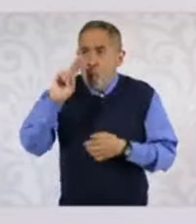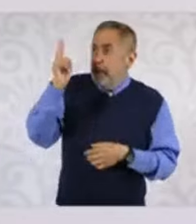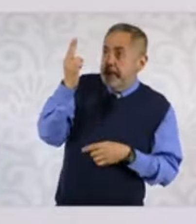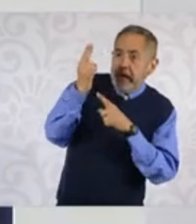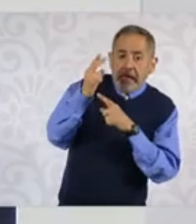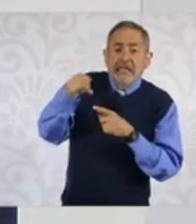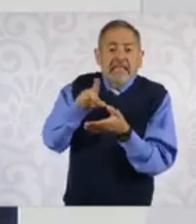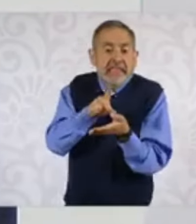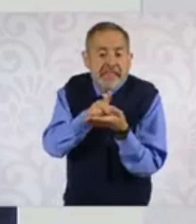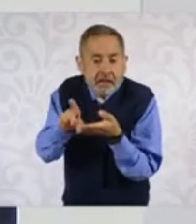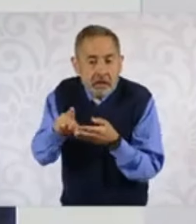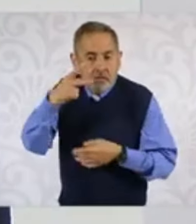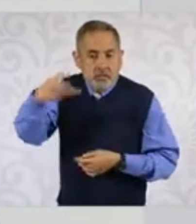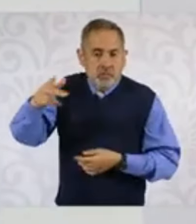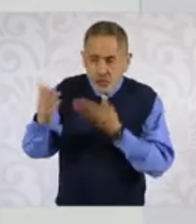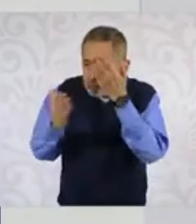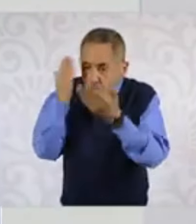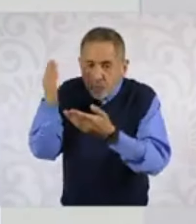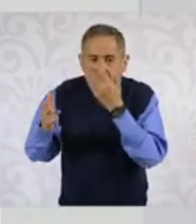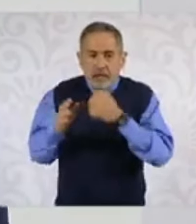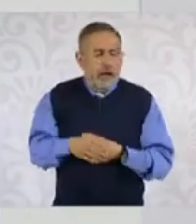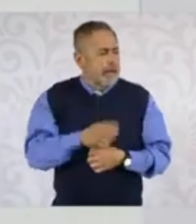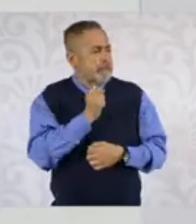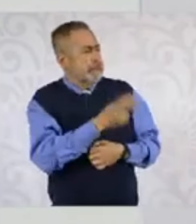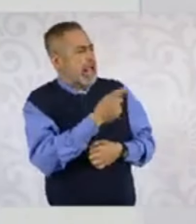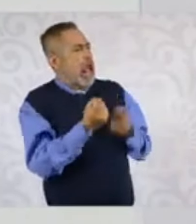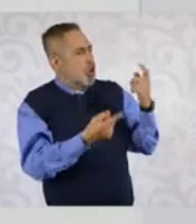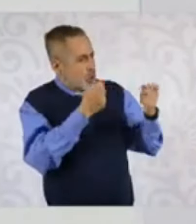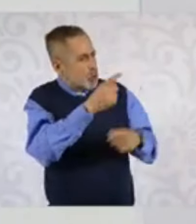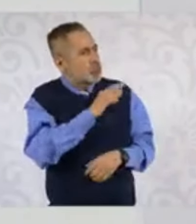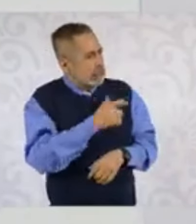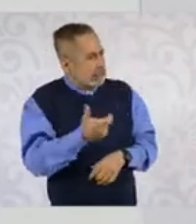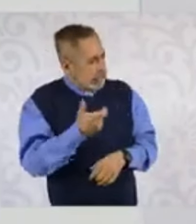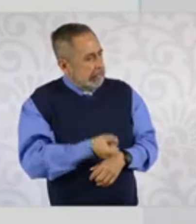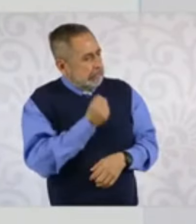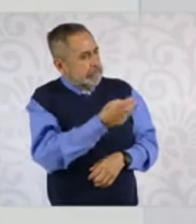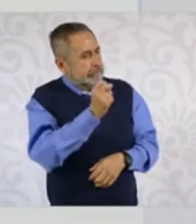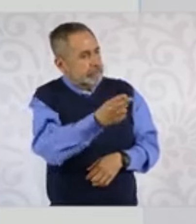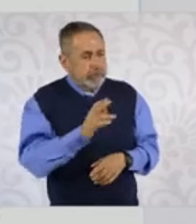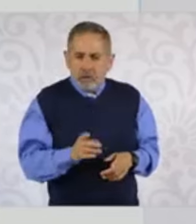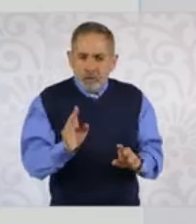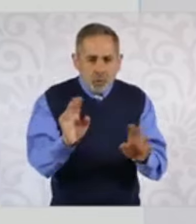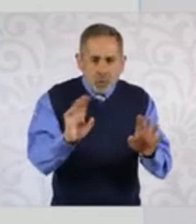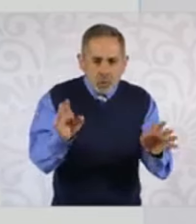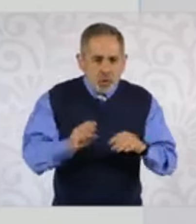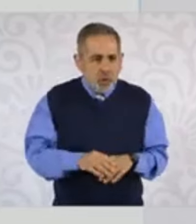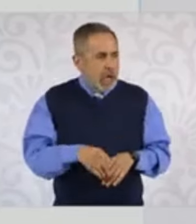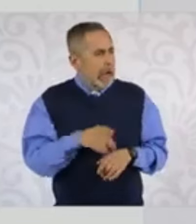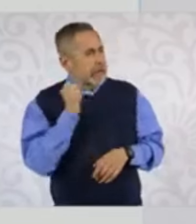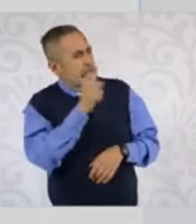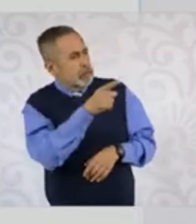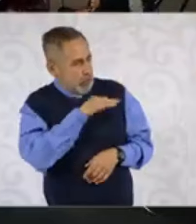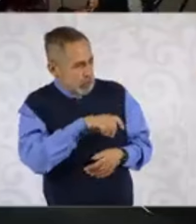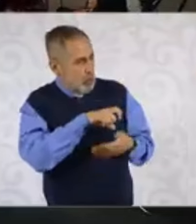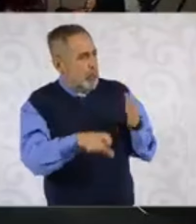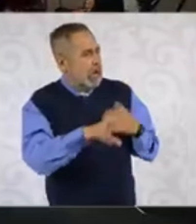no, pero ya veremos, de parte están en todo su derecho de tomarse un día más de descanso, todo el año se la pasan trabajando, con el cambio de gobierno